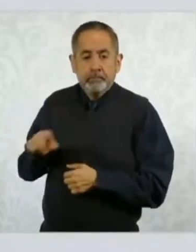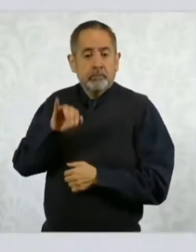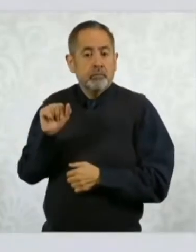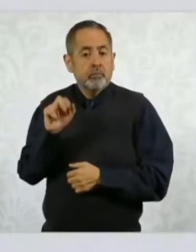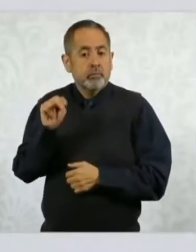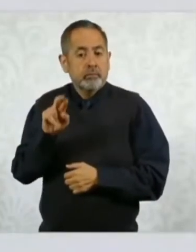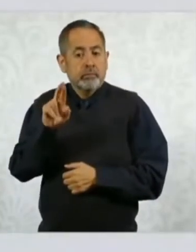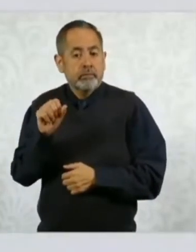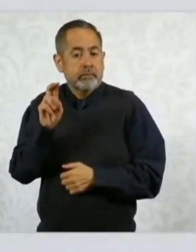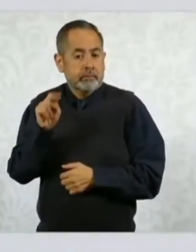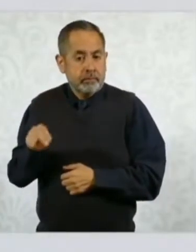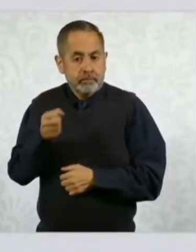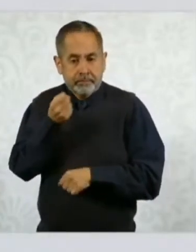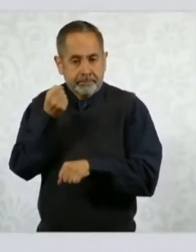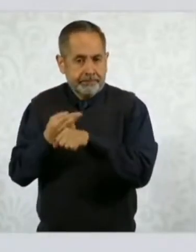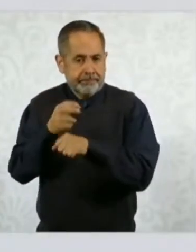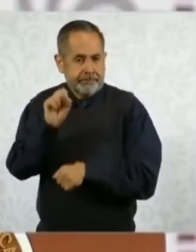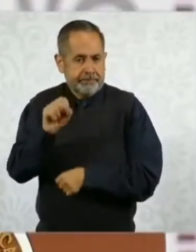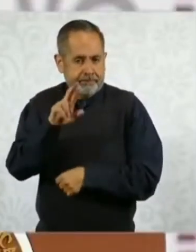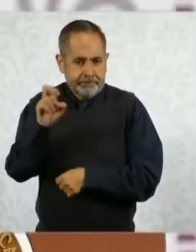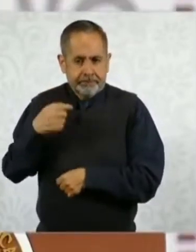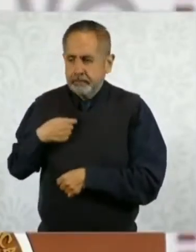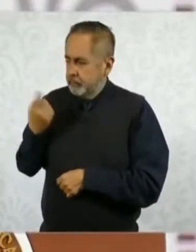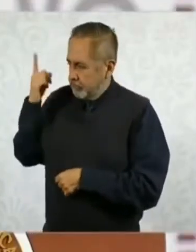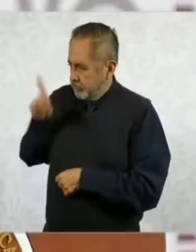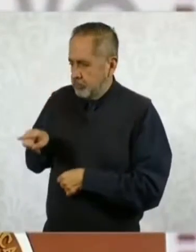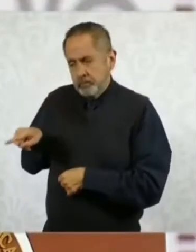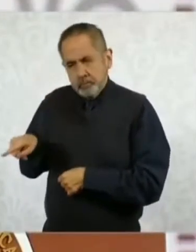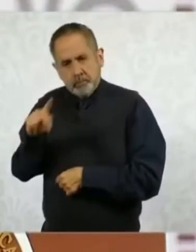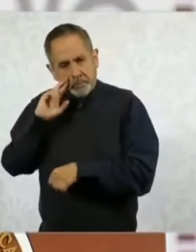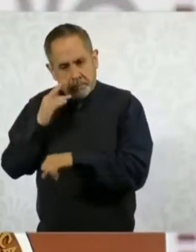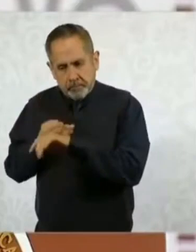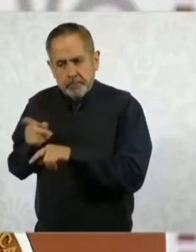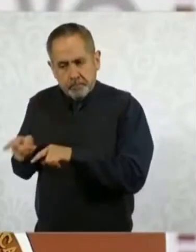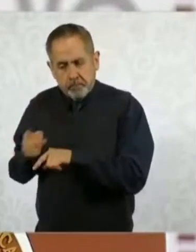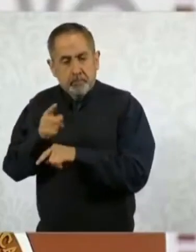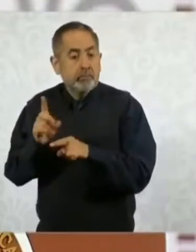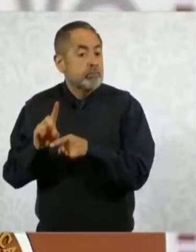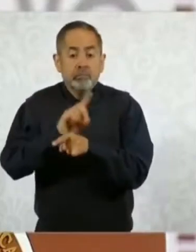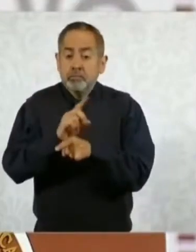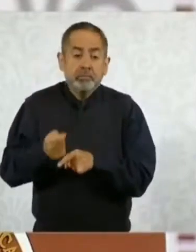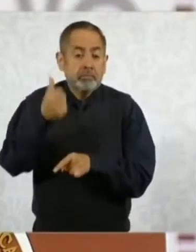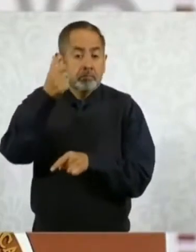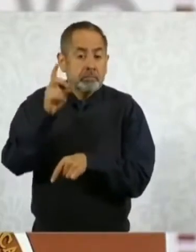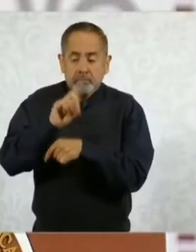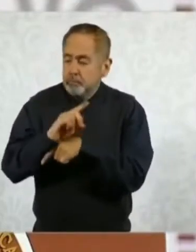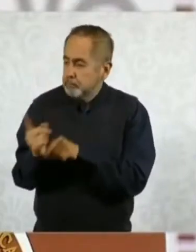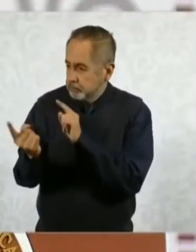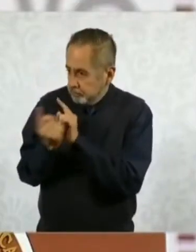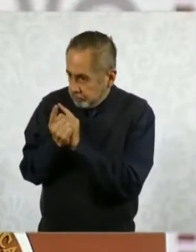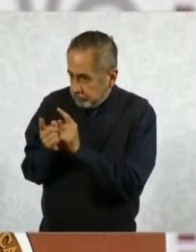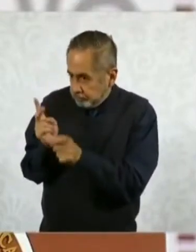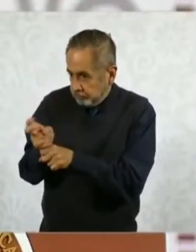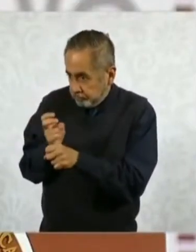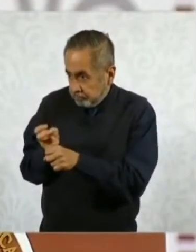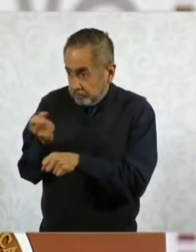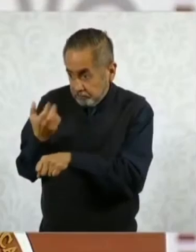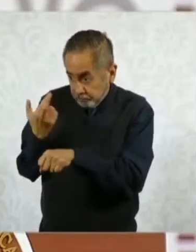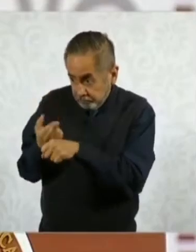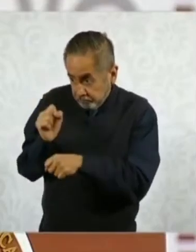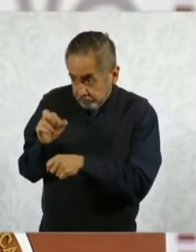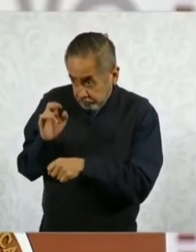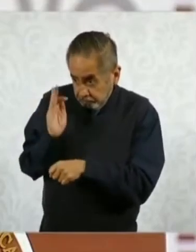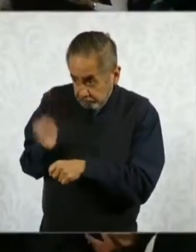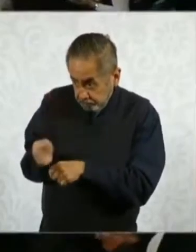mandato que se lo comenté desde el primer día que lo invité a ser secretario de Relaciones